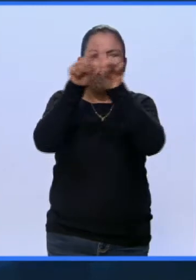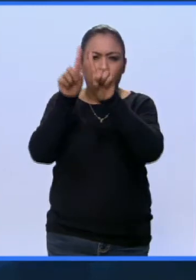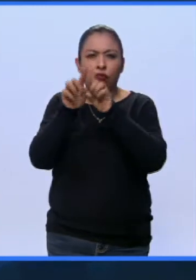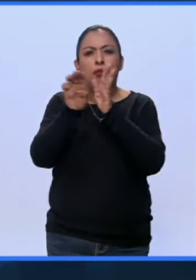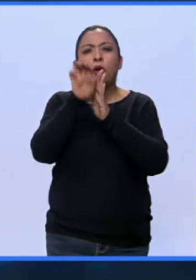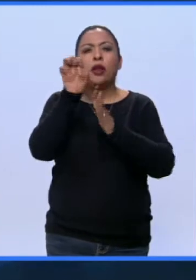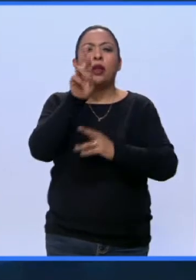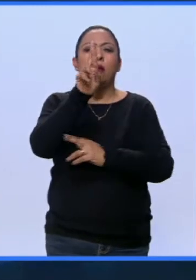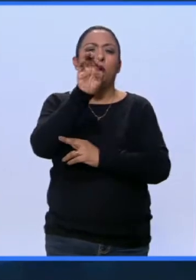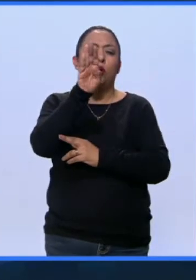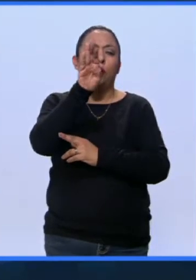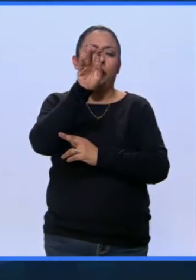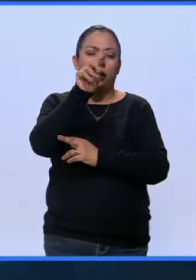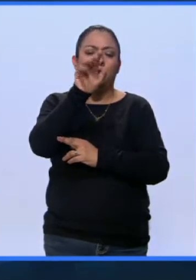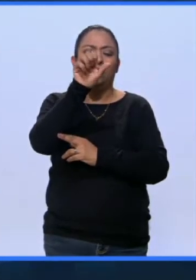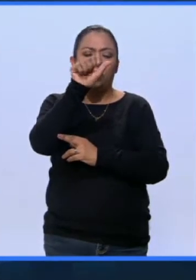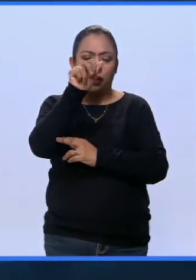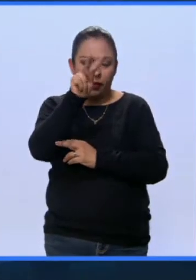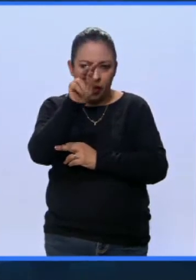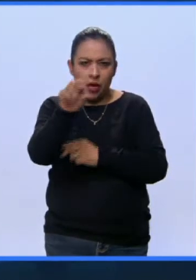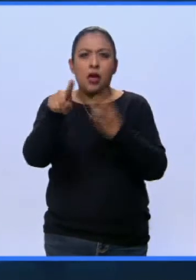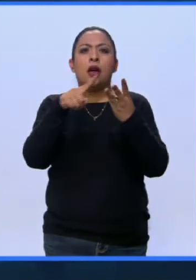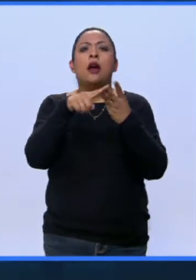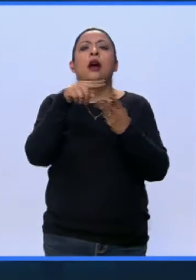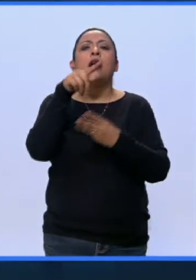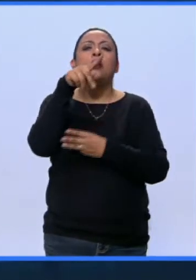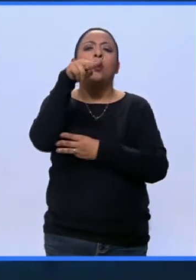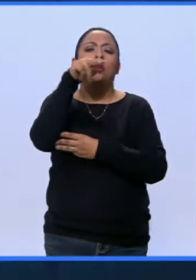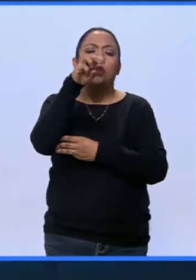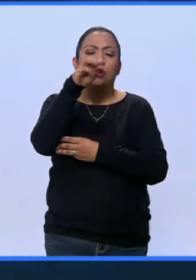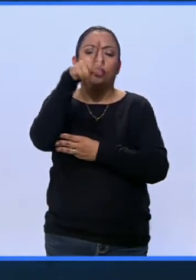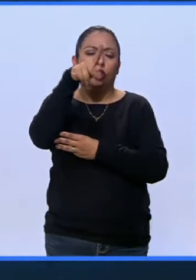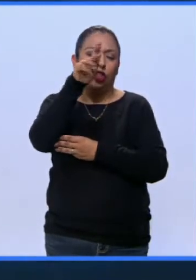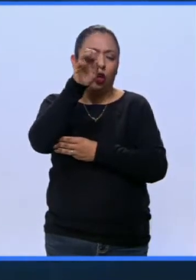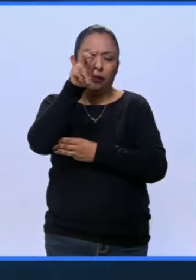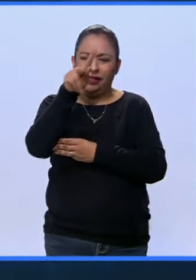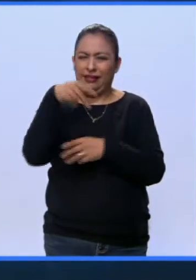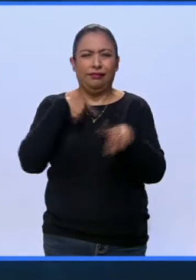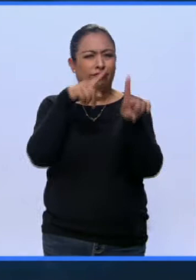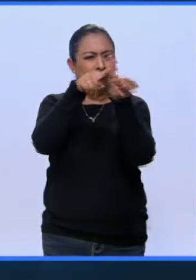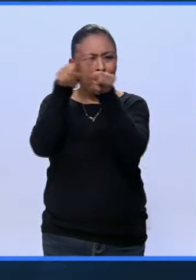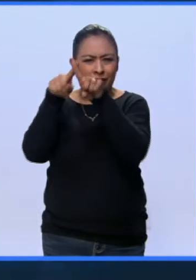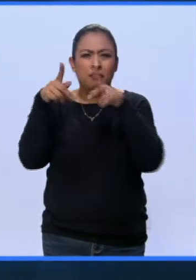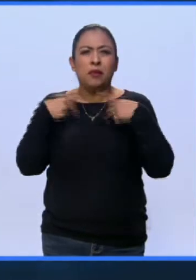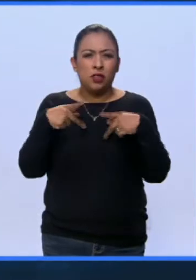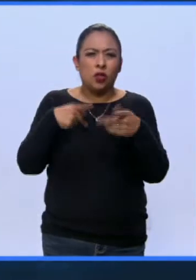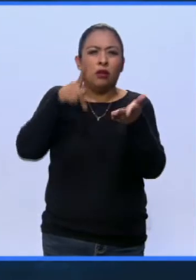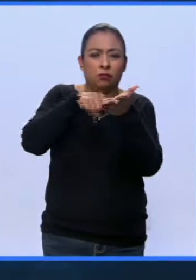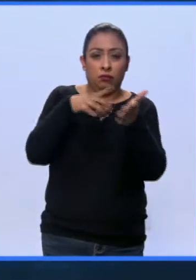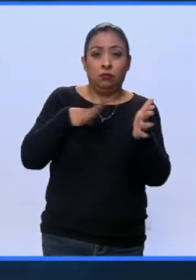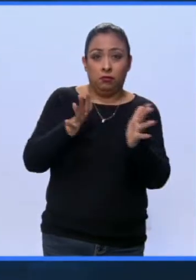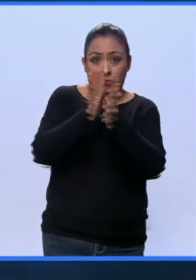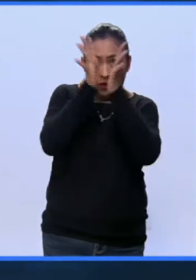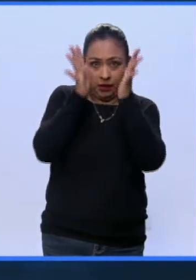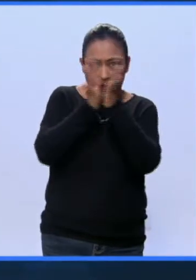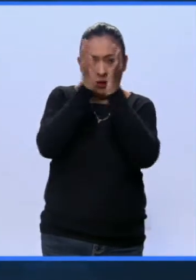Roberto Sabiano, Amira Haas, Nonchomsky, entre otros participantes.